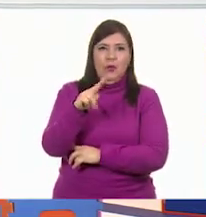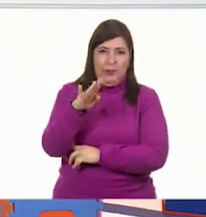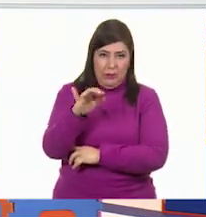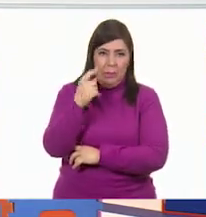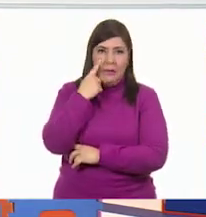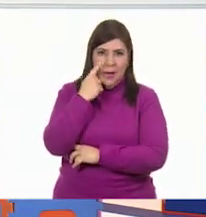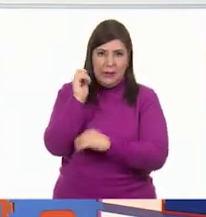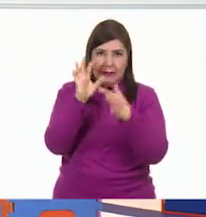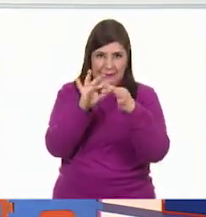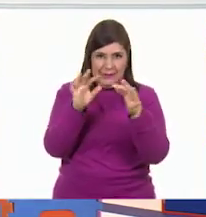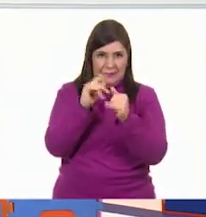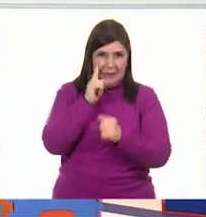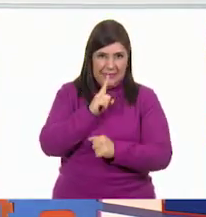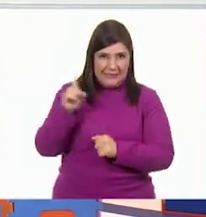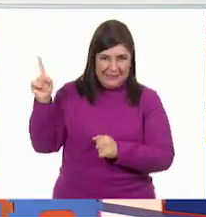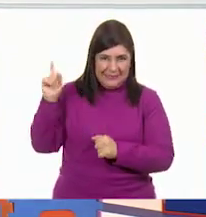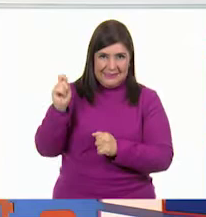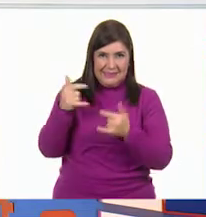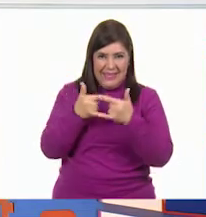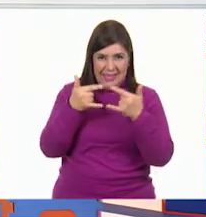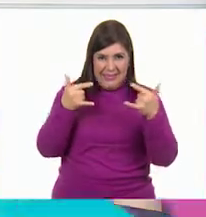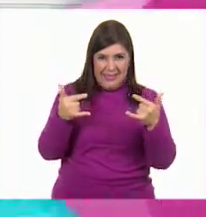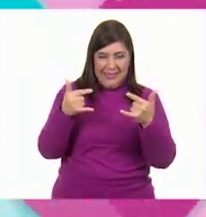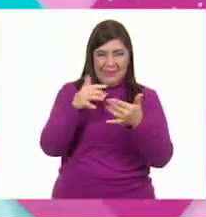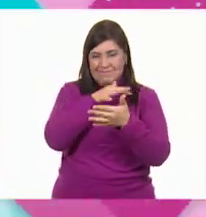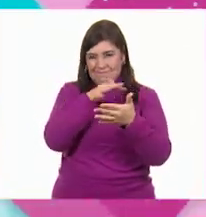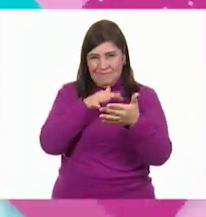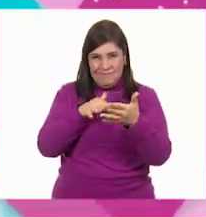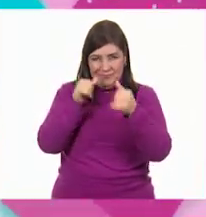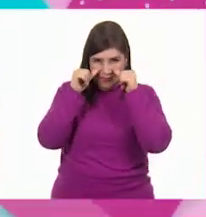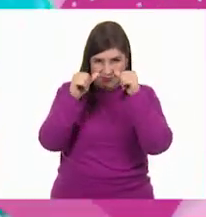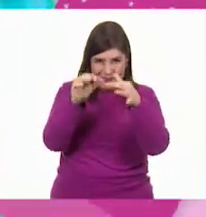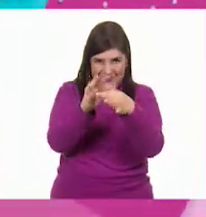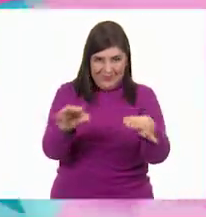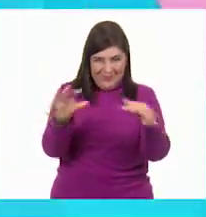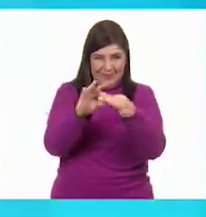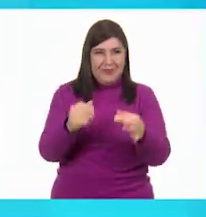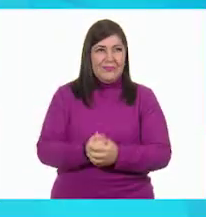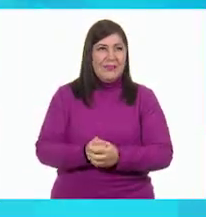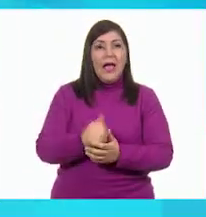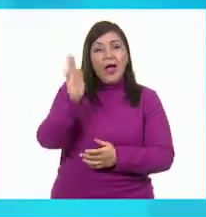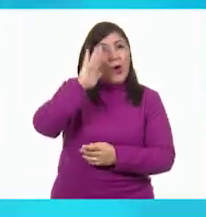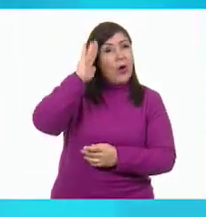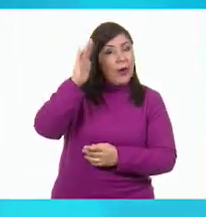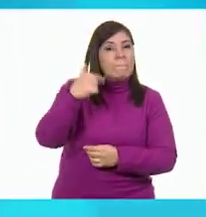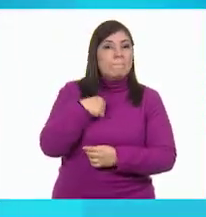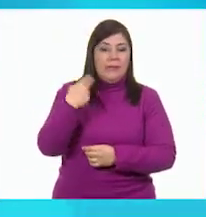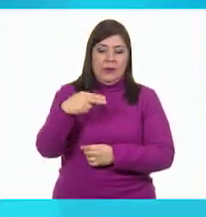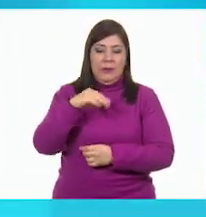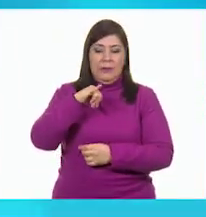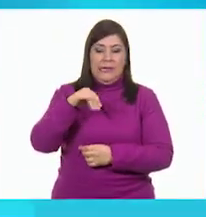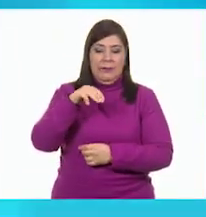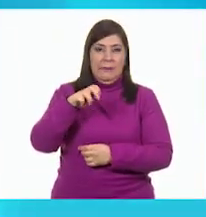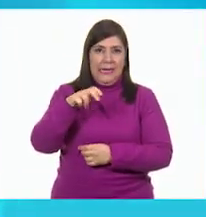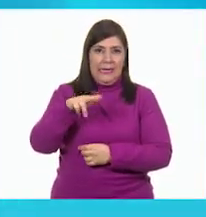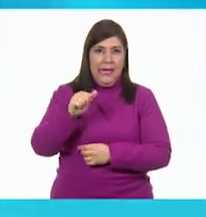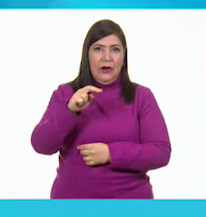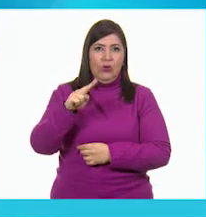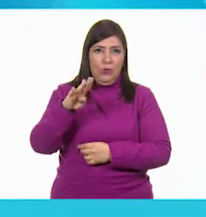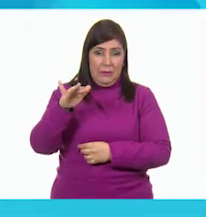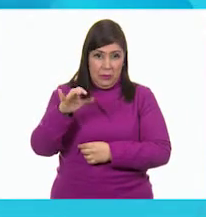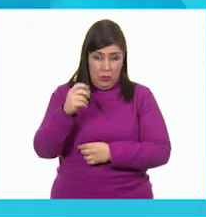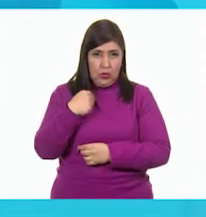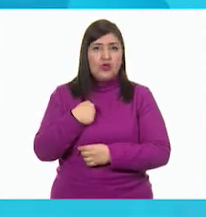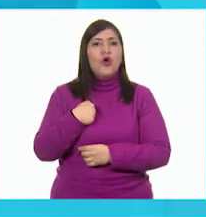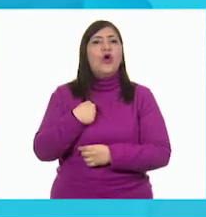vamos a escuchar la lectura en voz alta. Hola, mi nombre es Jimena Rubio Velázquez.